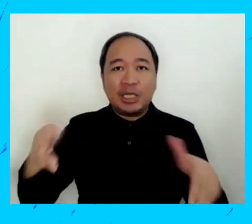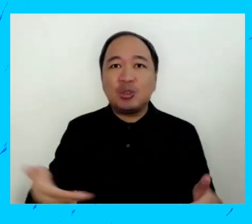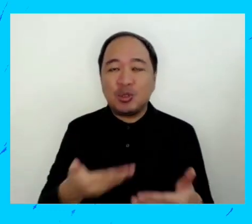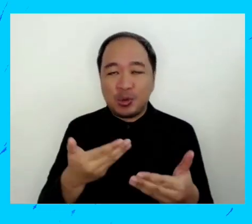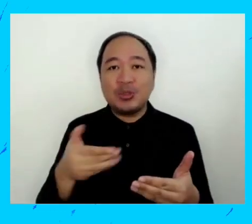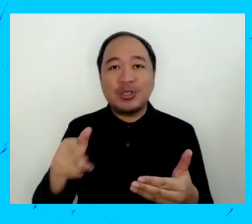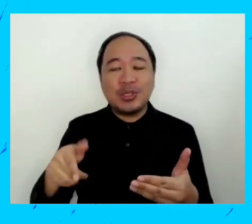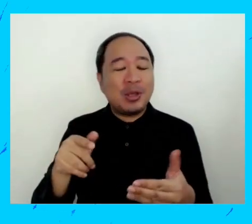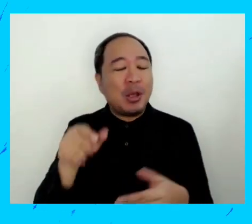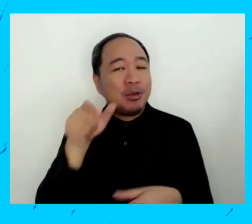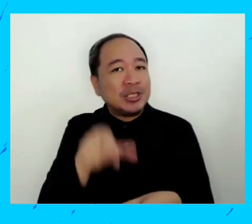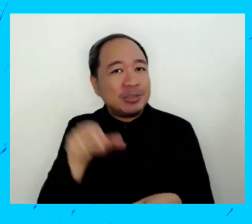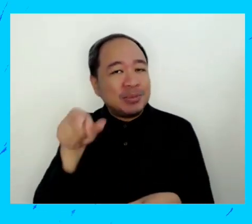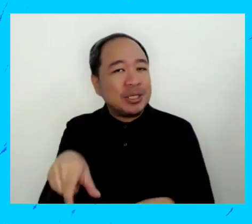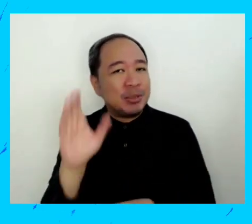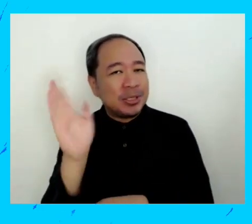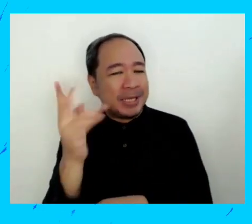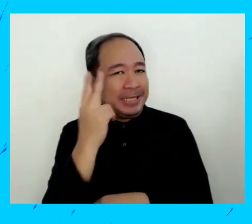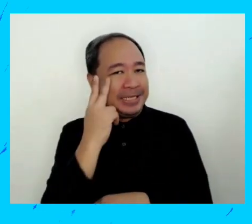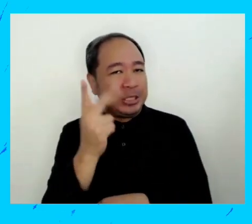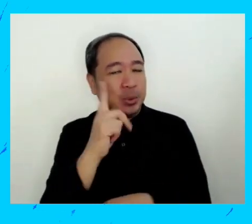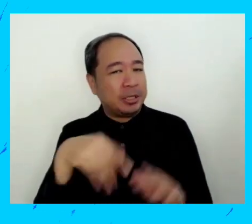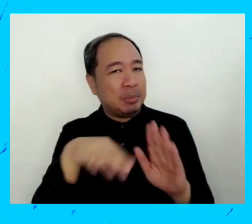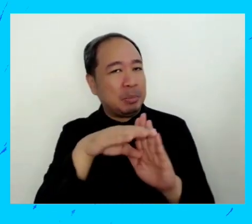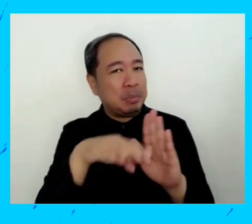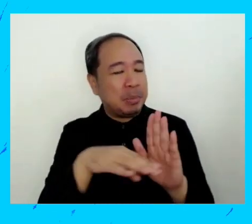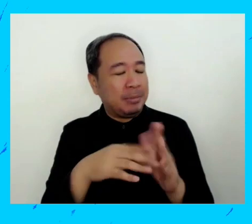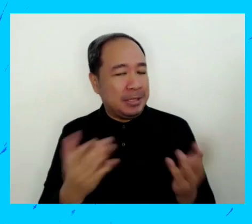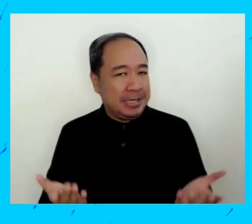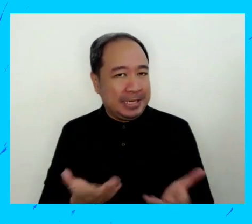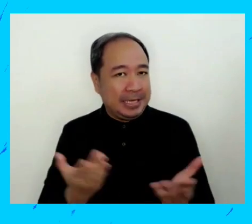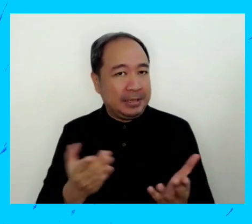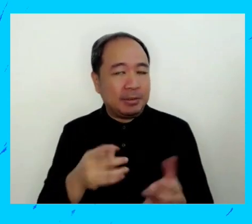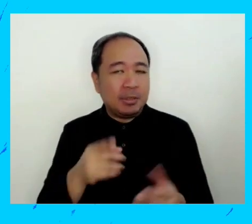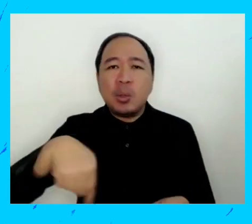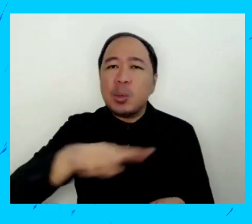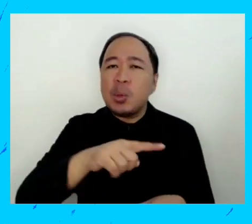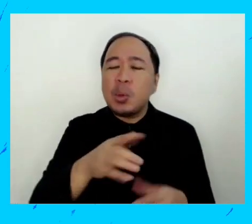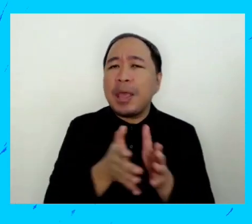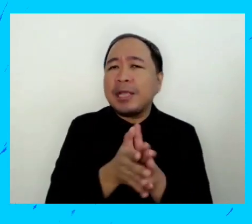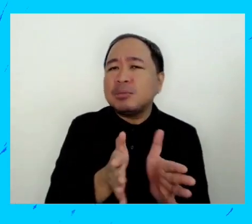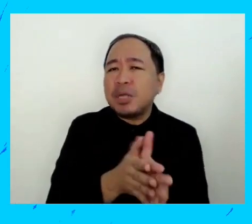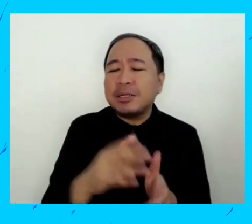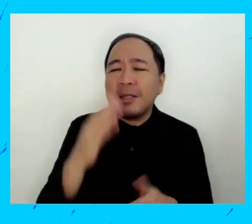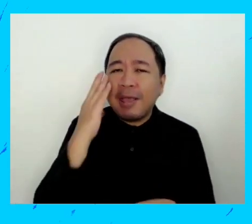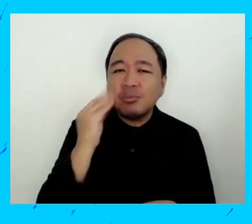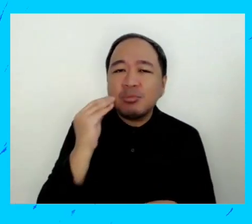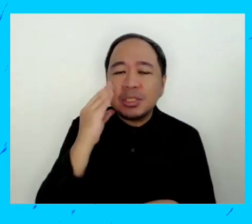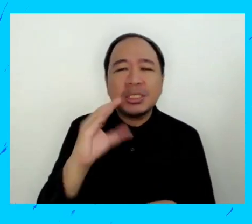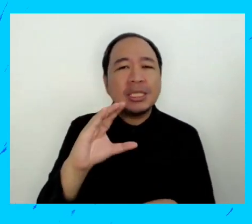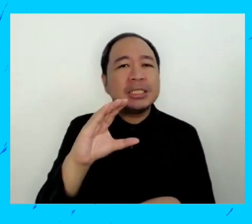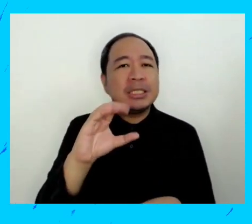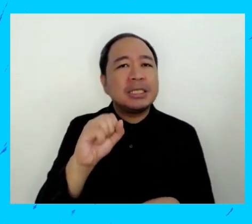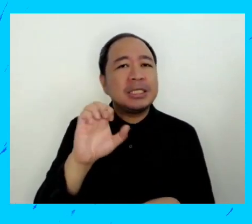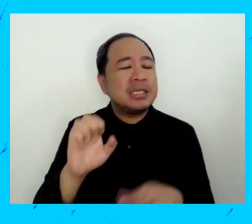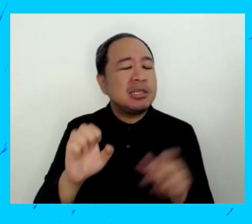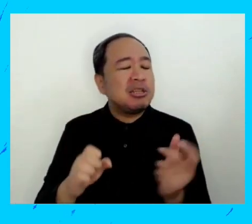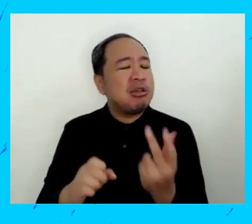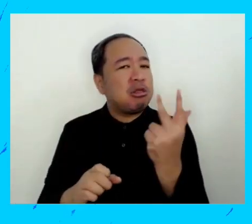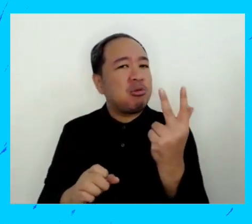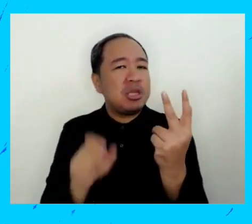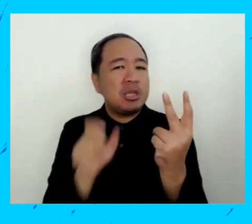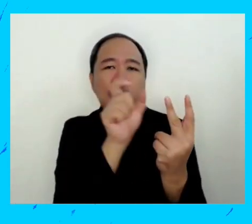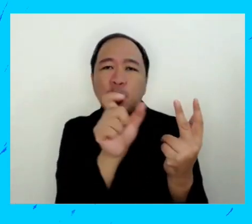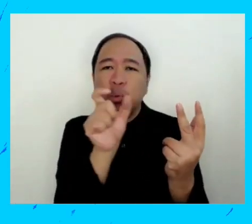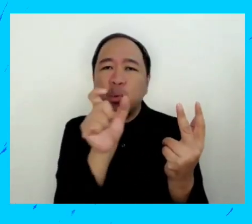hacerlo antes de escuchar nuestros oradores y veremos qué es lo que quisieran discutir o